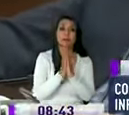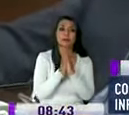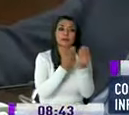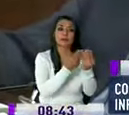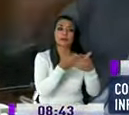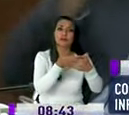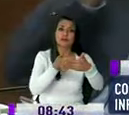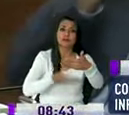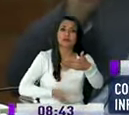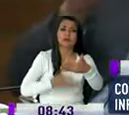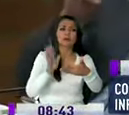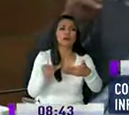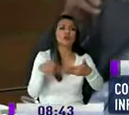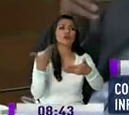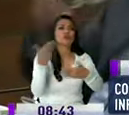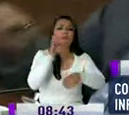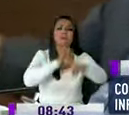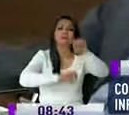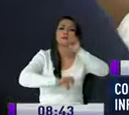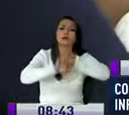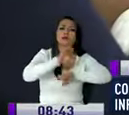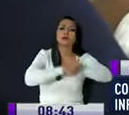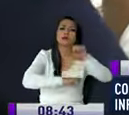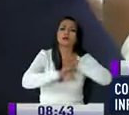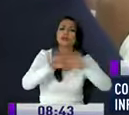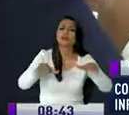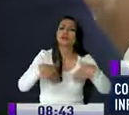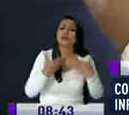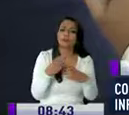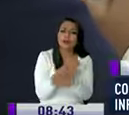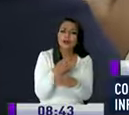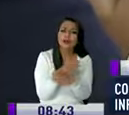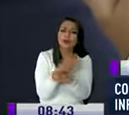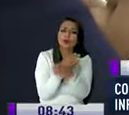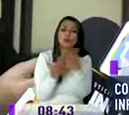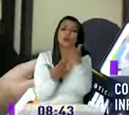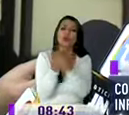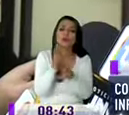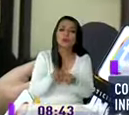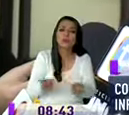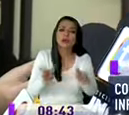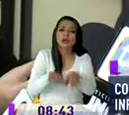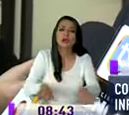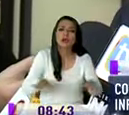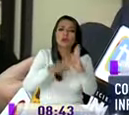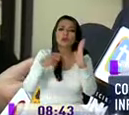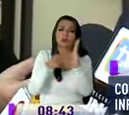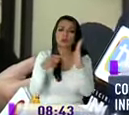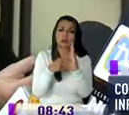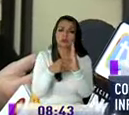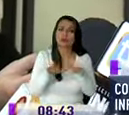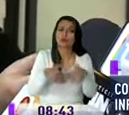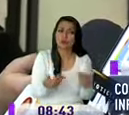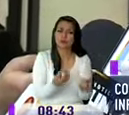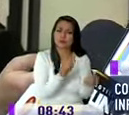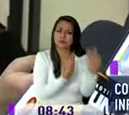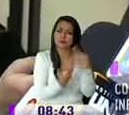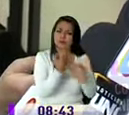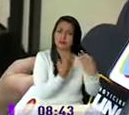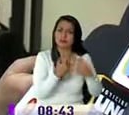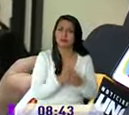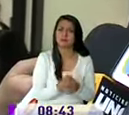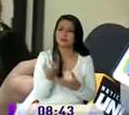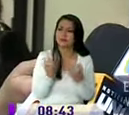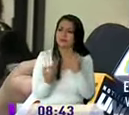informe para conocer cómo se está aplicando la fórmula para el nuevo avalúo se nos dé una explicación clara de cómo se